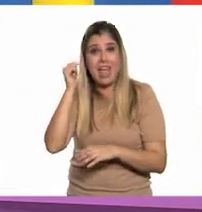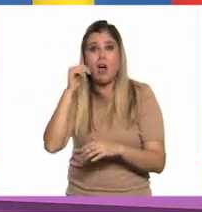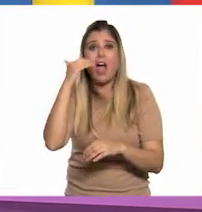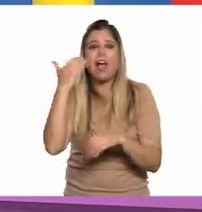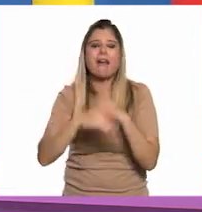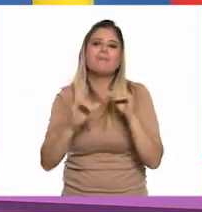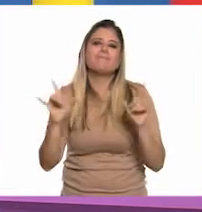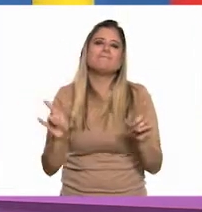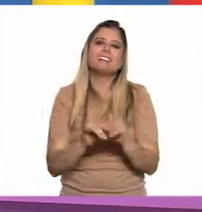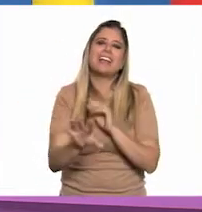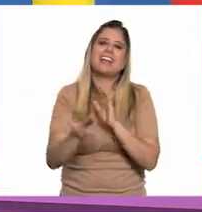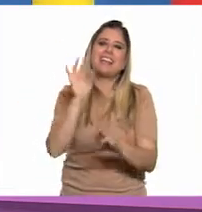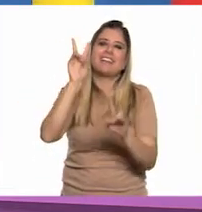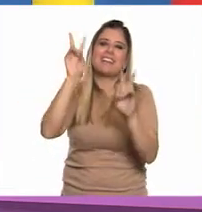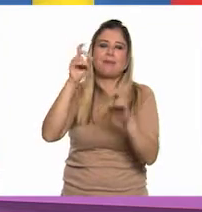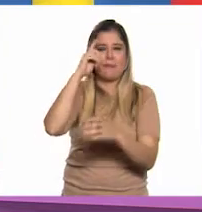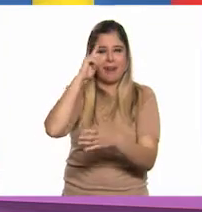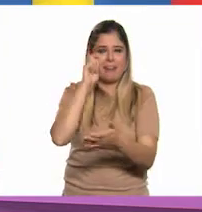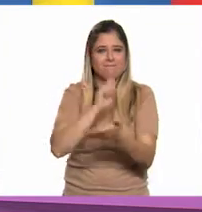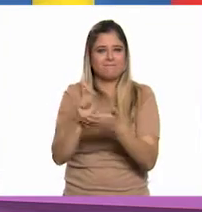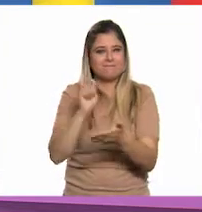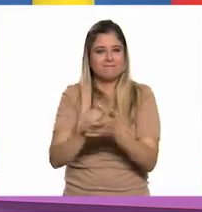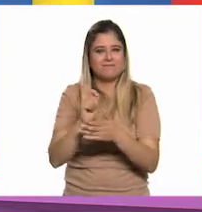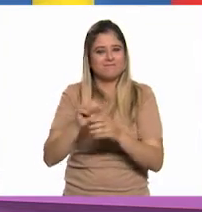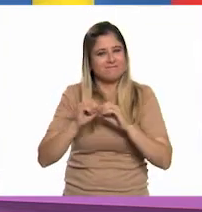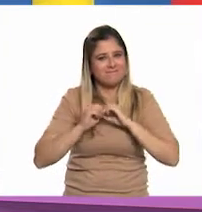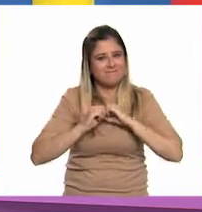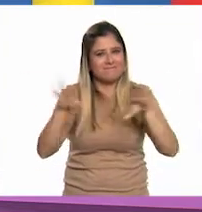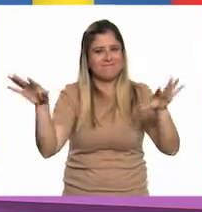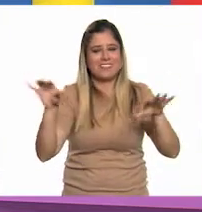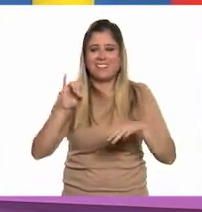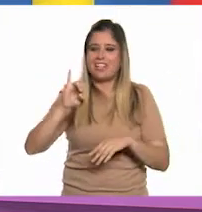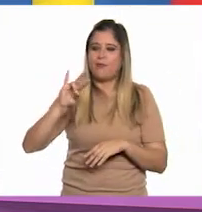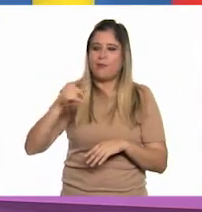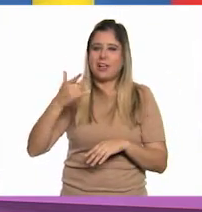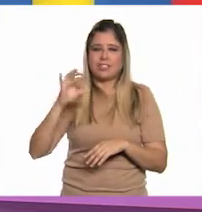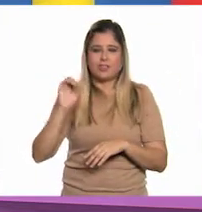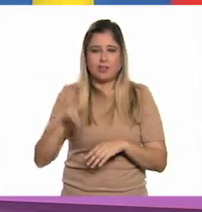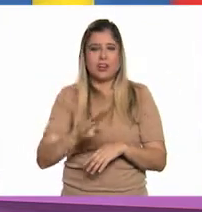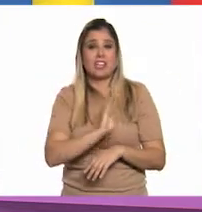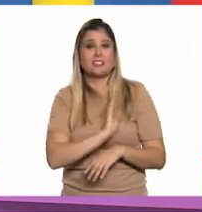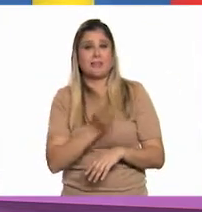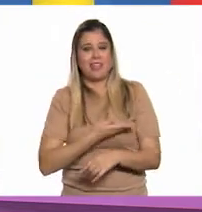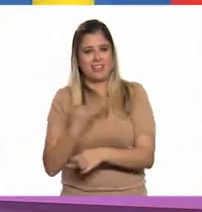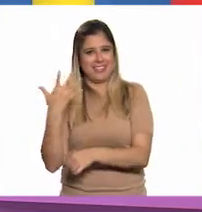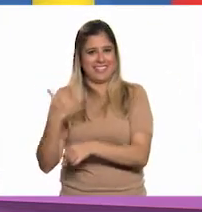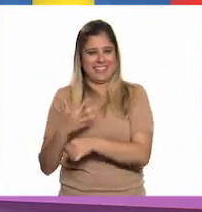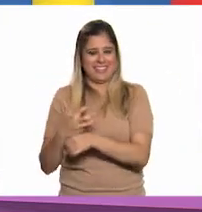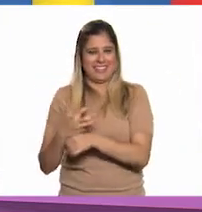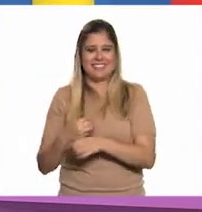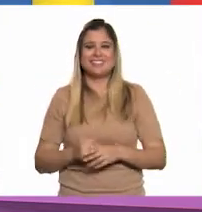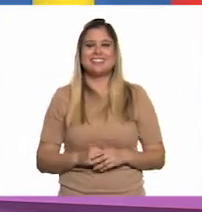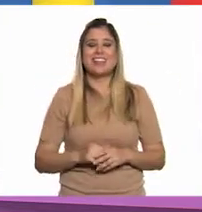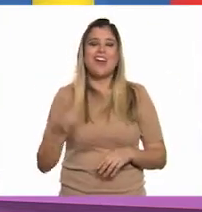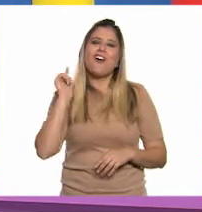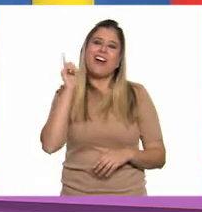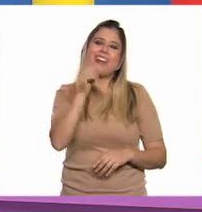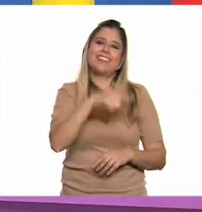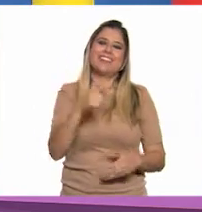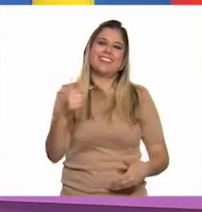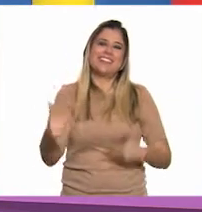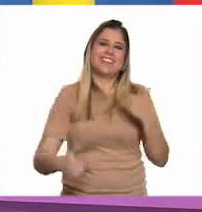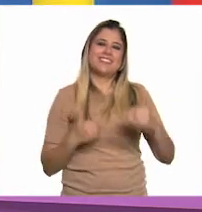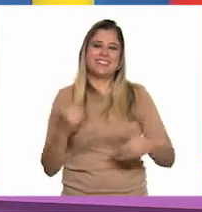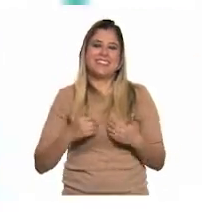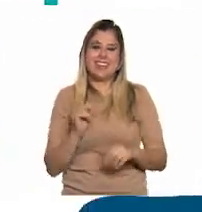Elegimos un tema para escribir un artículo de divulgación de lengua materna de español de quinto grado. Espero que lo hayan disfrutado